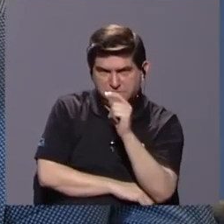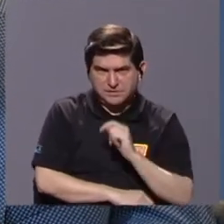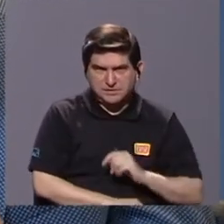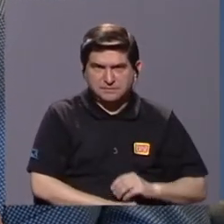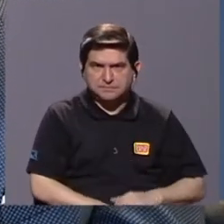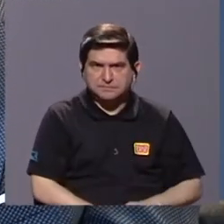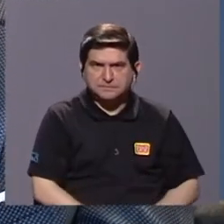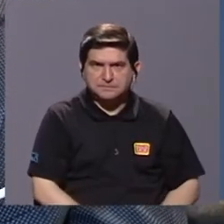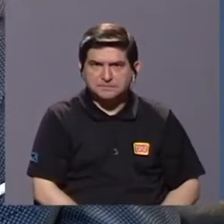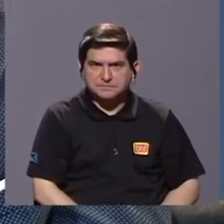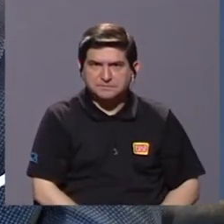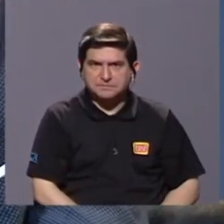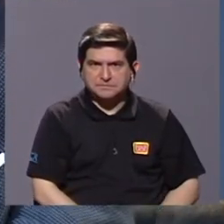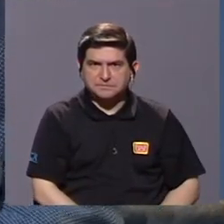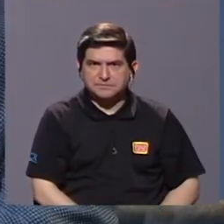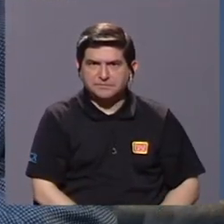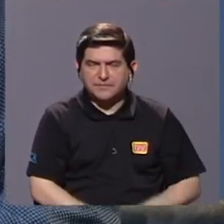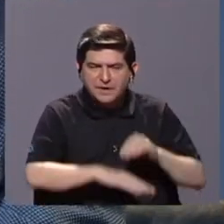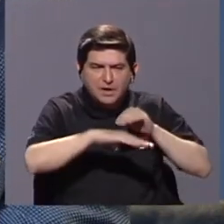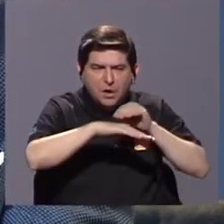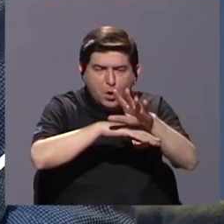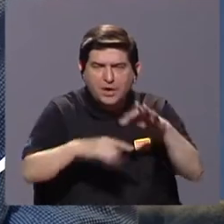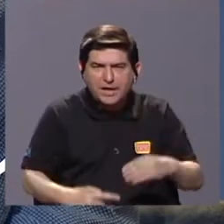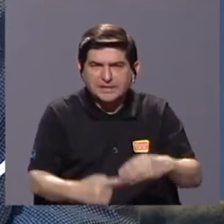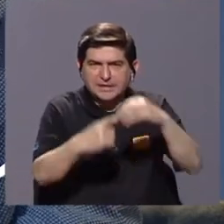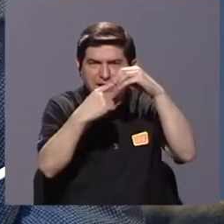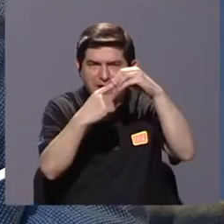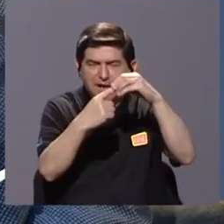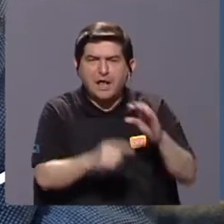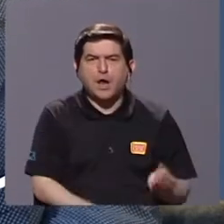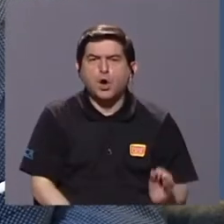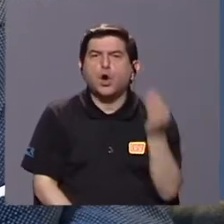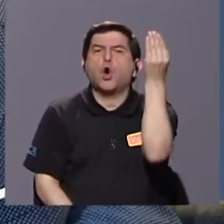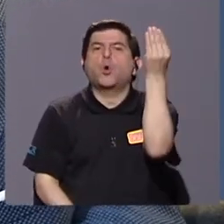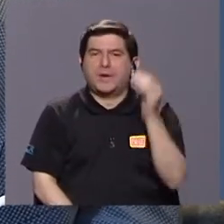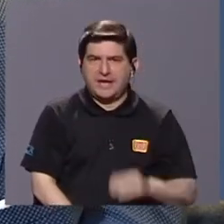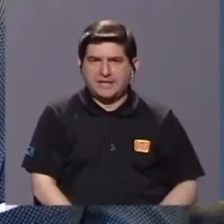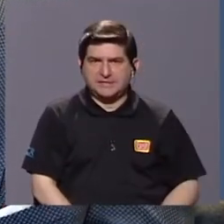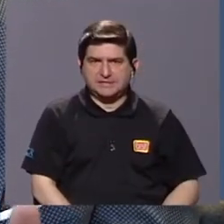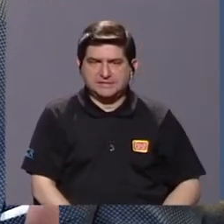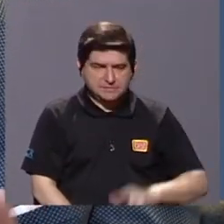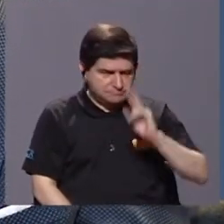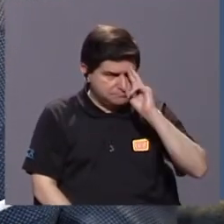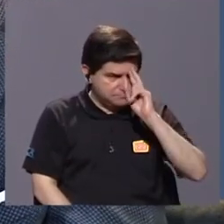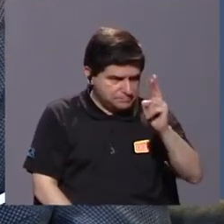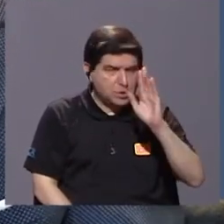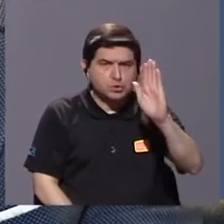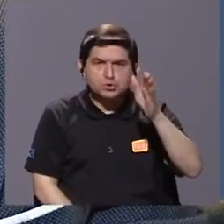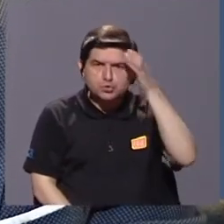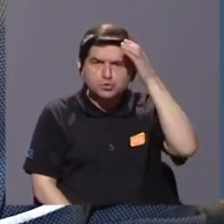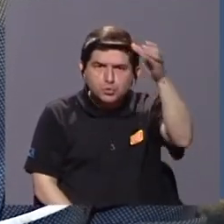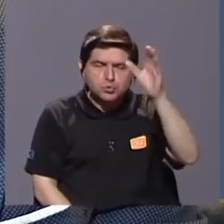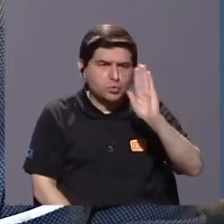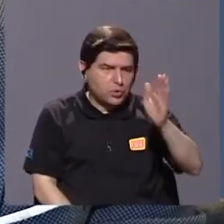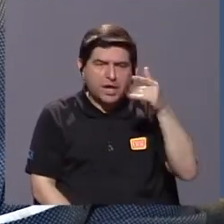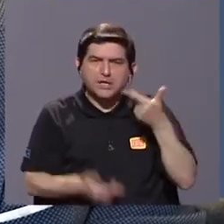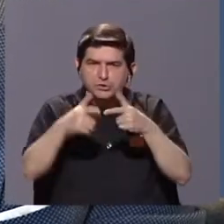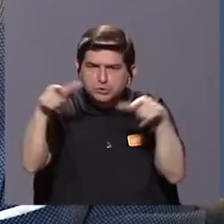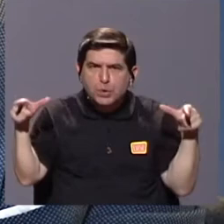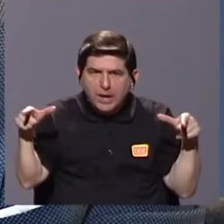que está orientado principalmente a los jóvenes para que se haga un reconocimiento de su cultura y de su lengua.